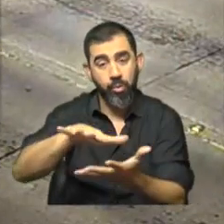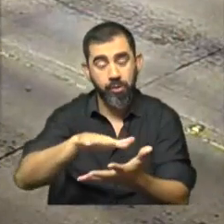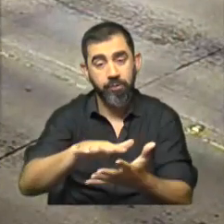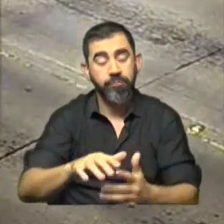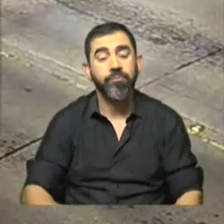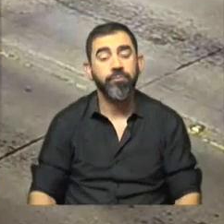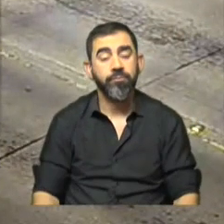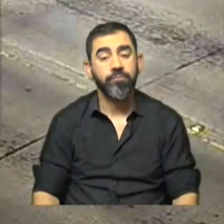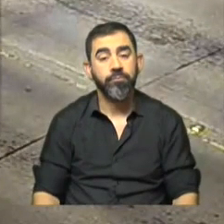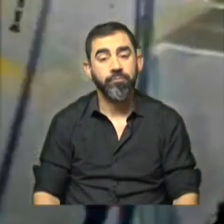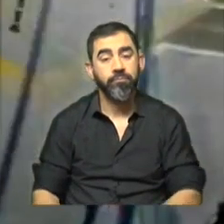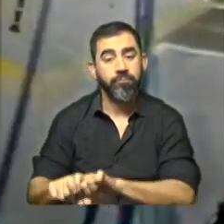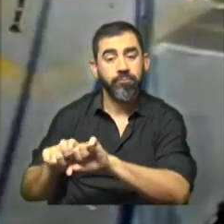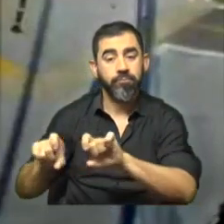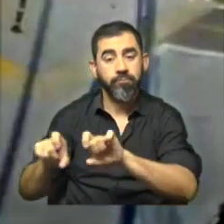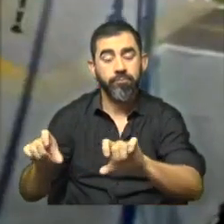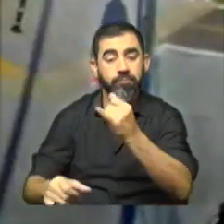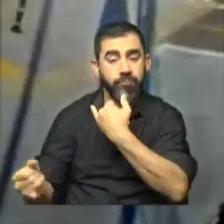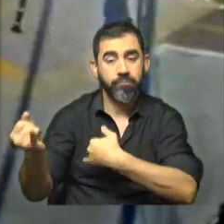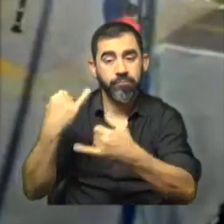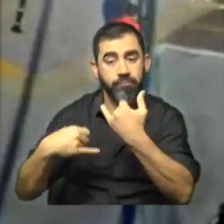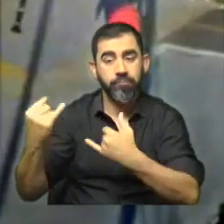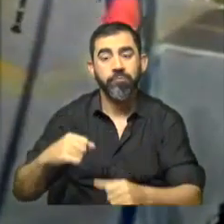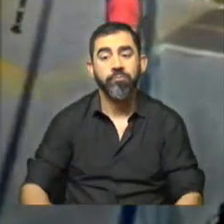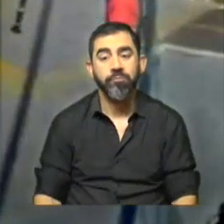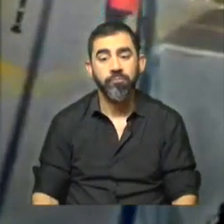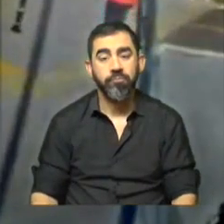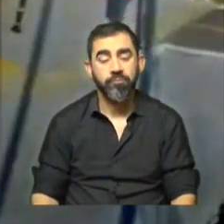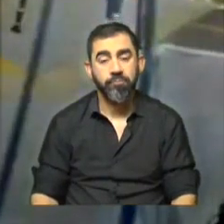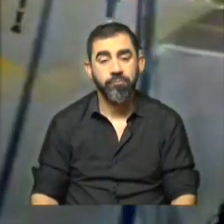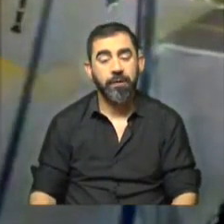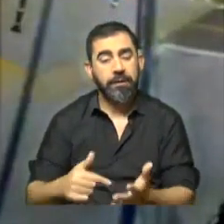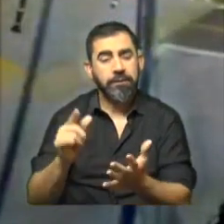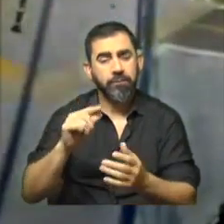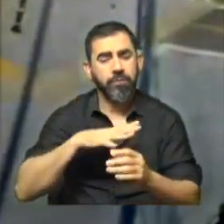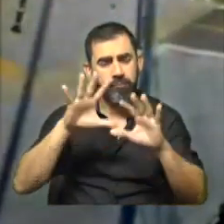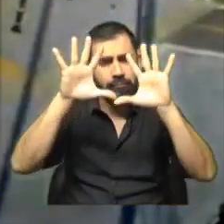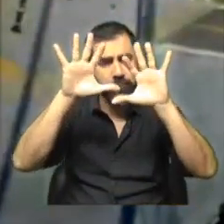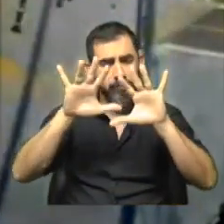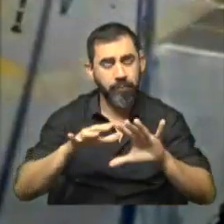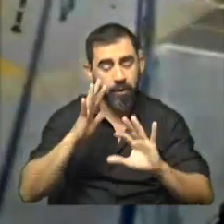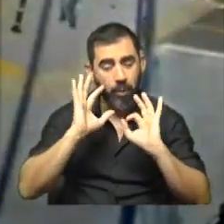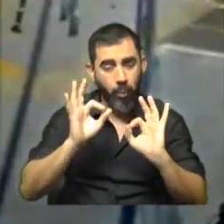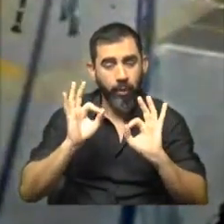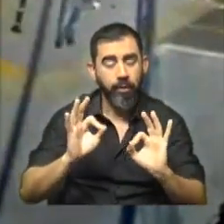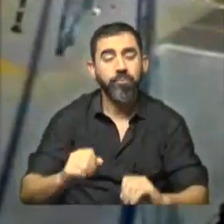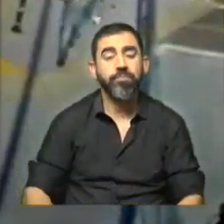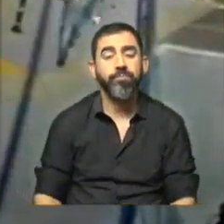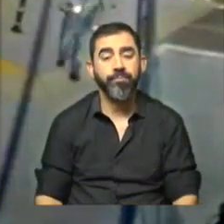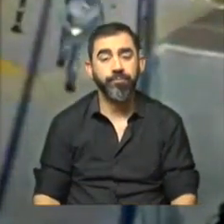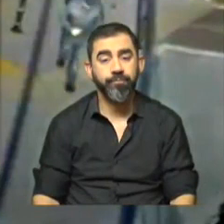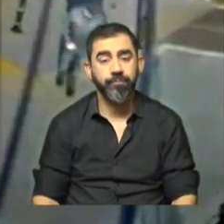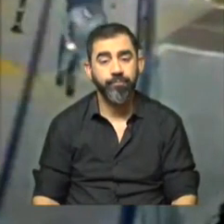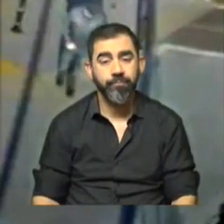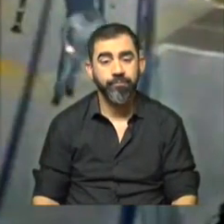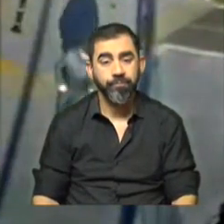Arroba y M. Tránsito. Con mucha niebla. En el centro está niebla cerrada, muy cerrada. Así que hay que tener las precauciones del caso. Arroba y M. Tránsito.